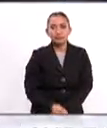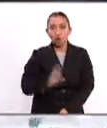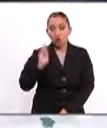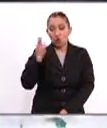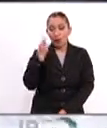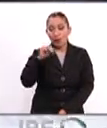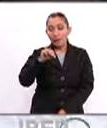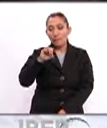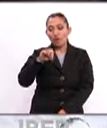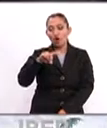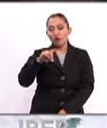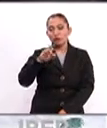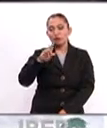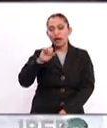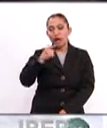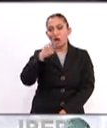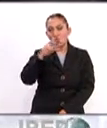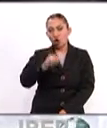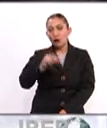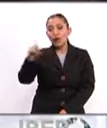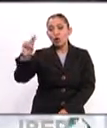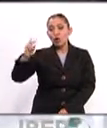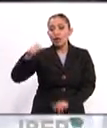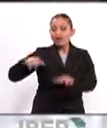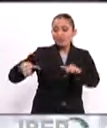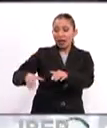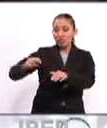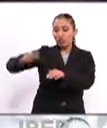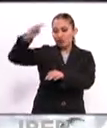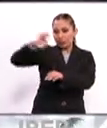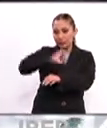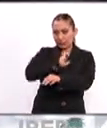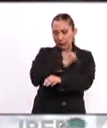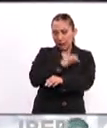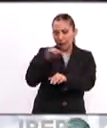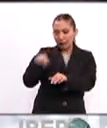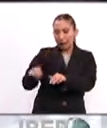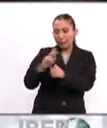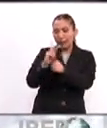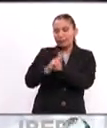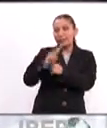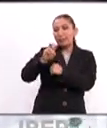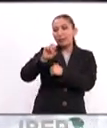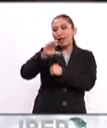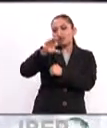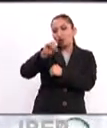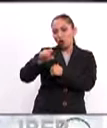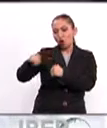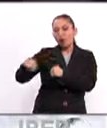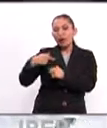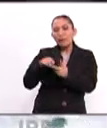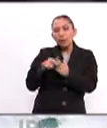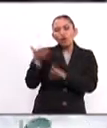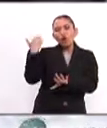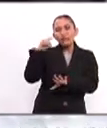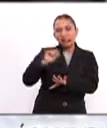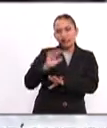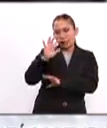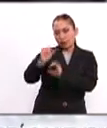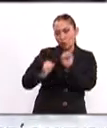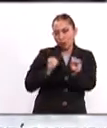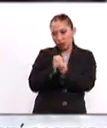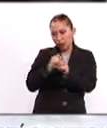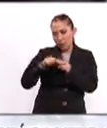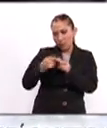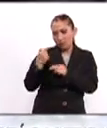Universidad de Mondragón es una universidad que está en el norte de España, en el País Vasco, que nació hace 75